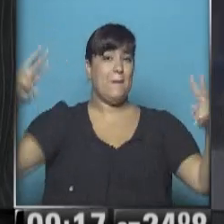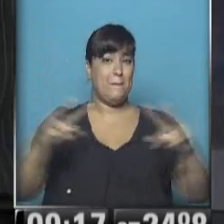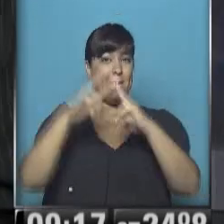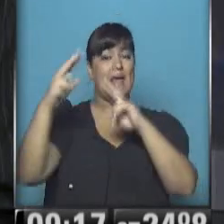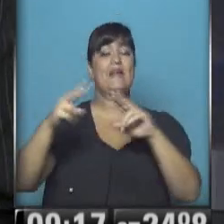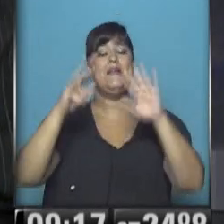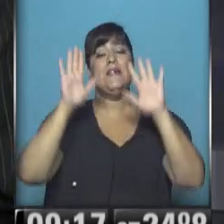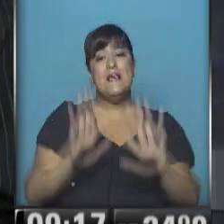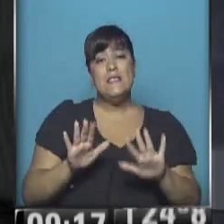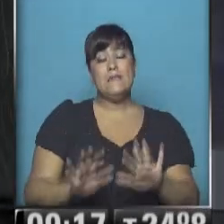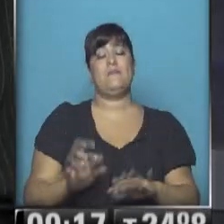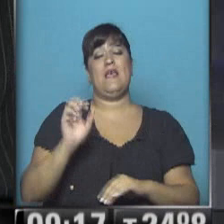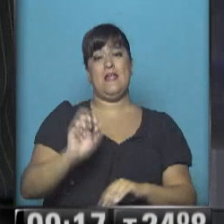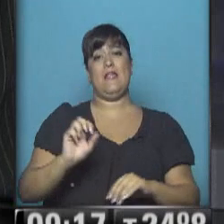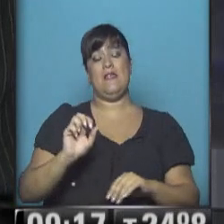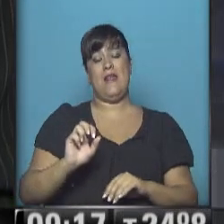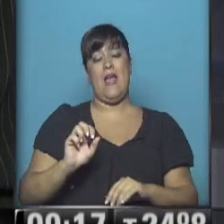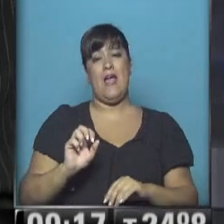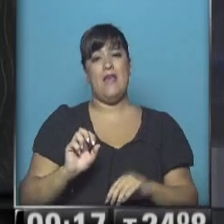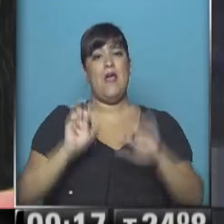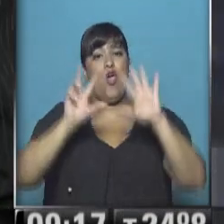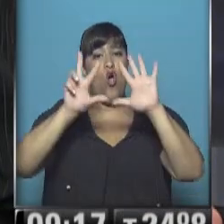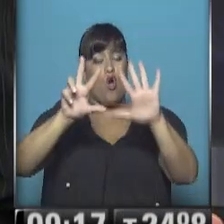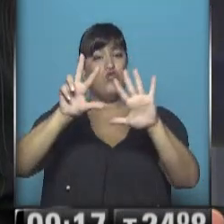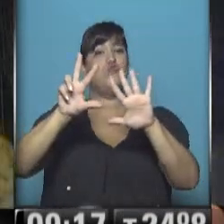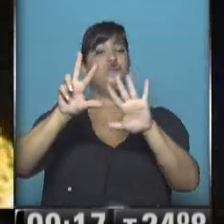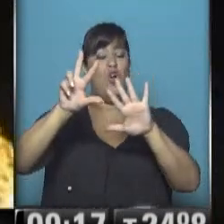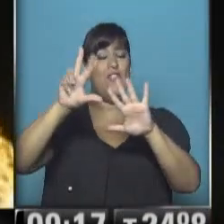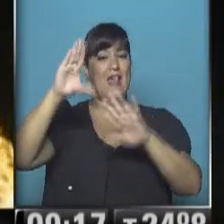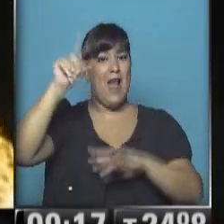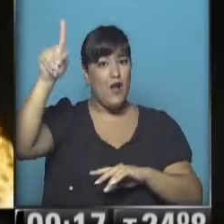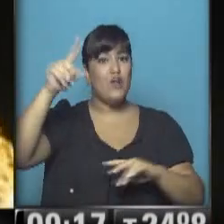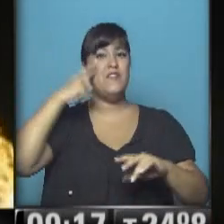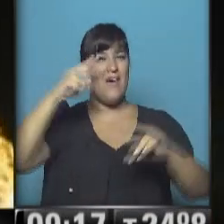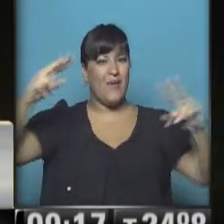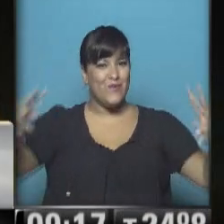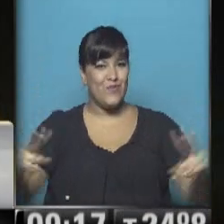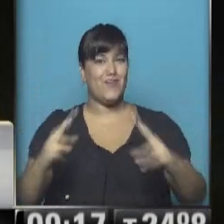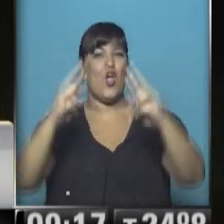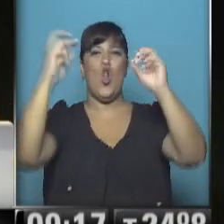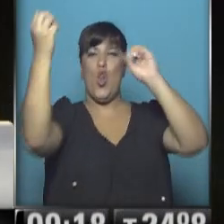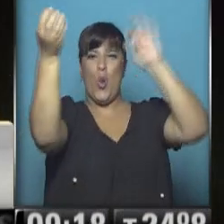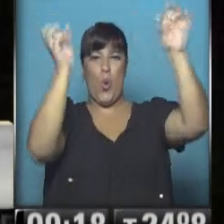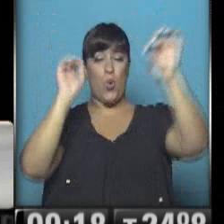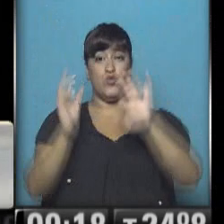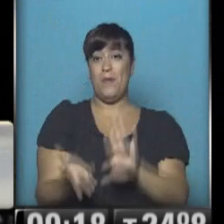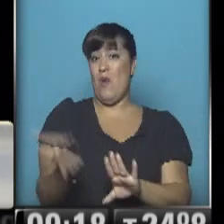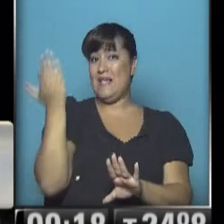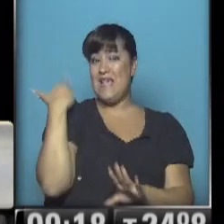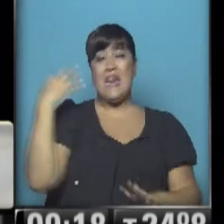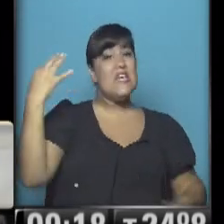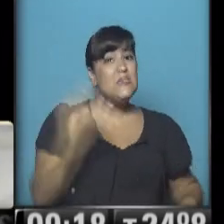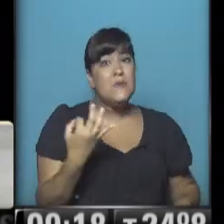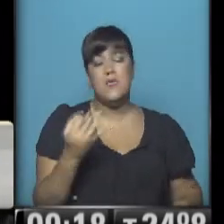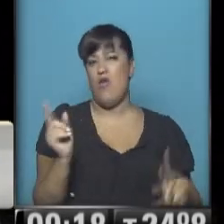pm, es decir, las 20 horas, como se dice en la República Argentina, y ver la Torre Eiffel iluminada. Bueno, ayer en particular eso